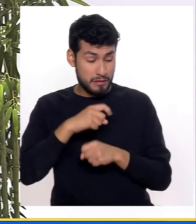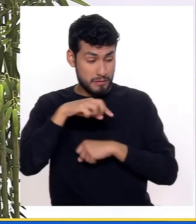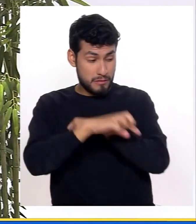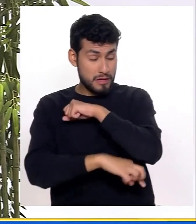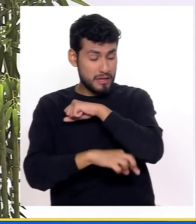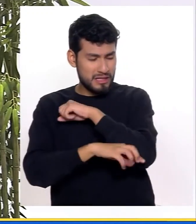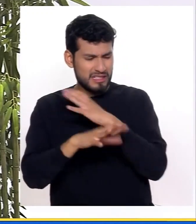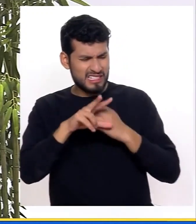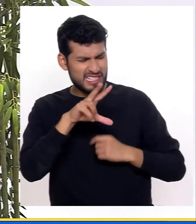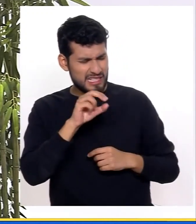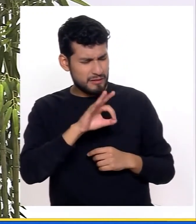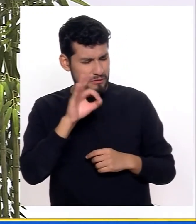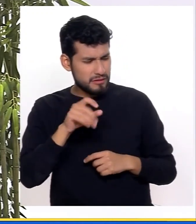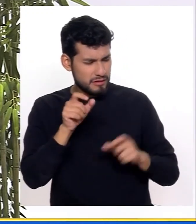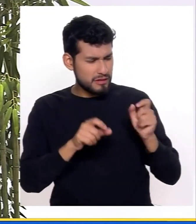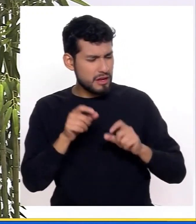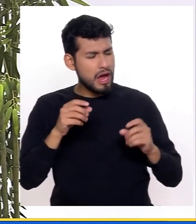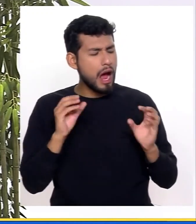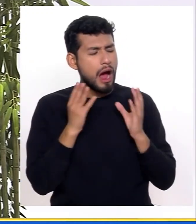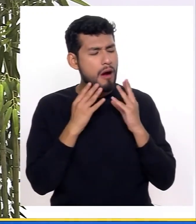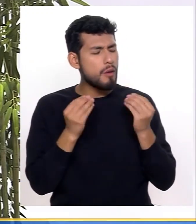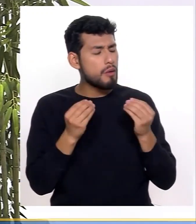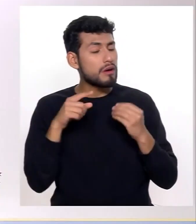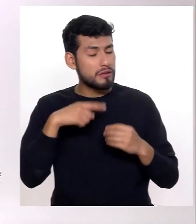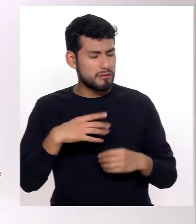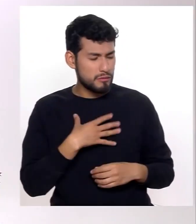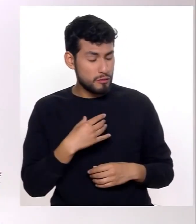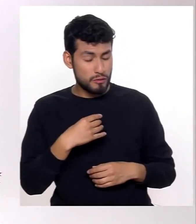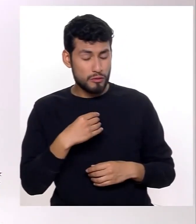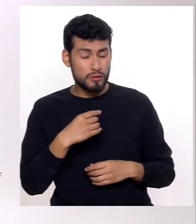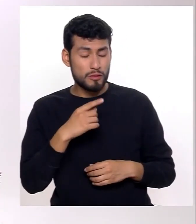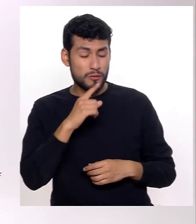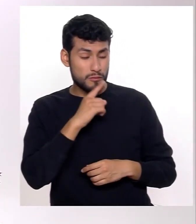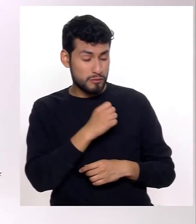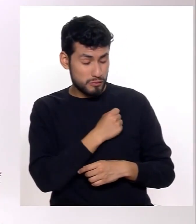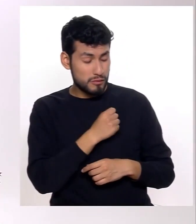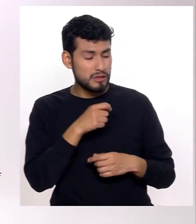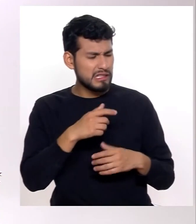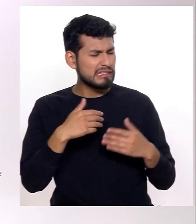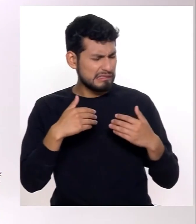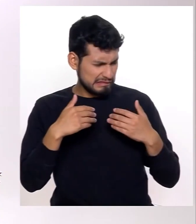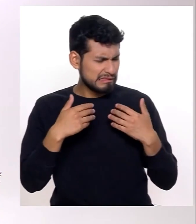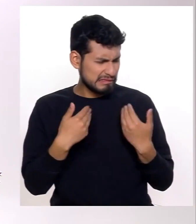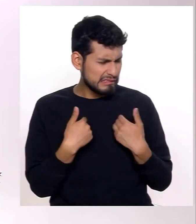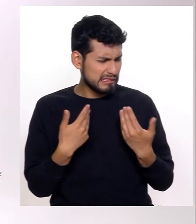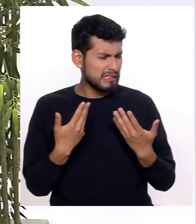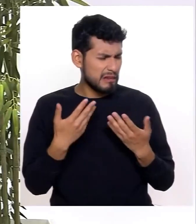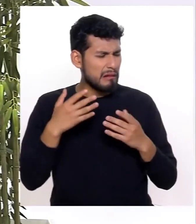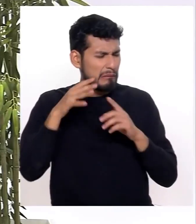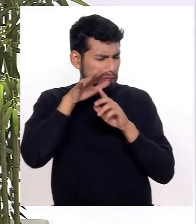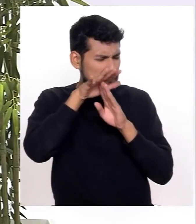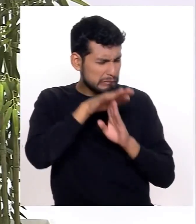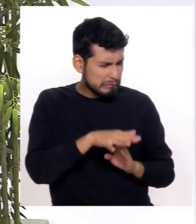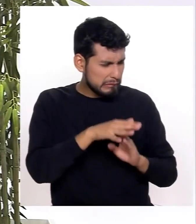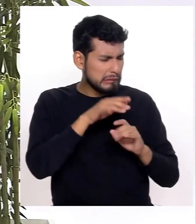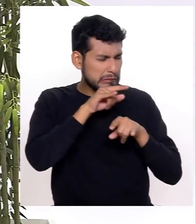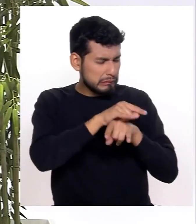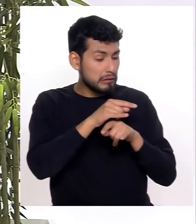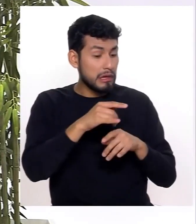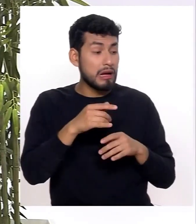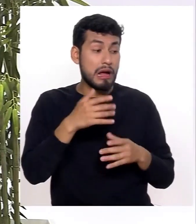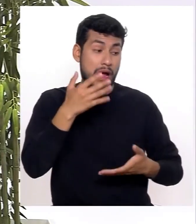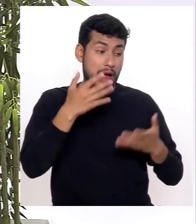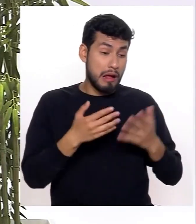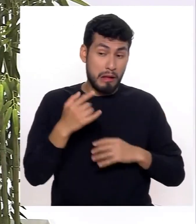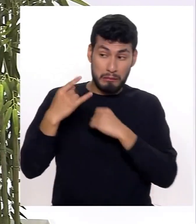de nuestros adolescentes, especialmente en el escenario de secundaria, tienen problemas de bullying, ¿no? Ya sea como víctima